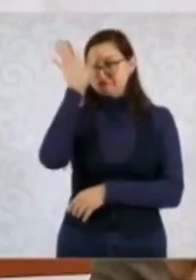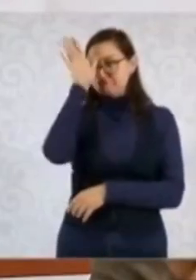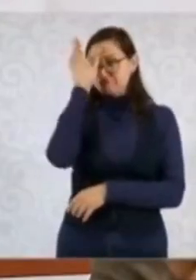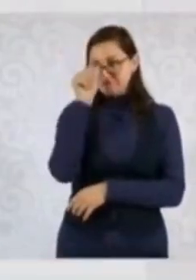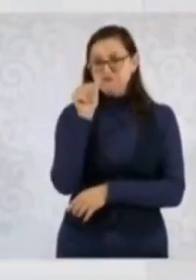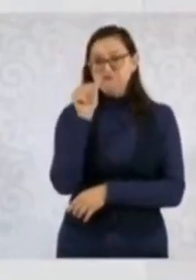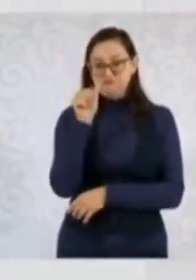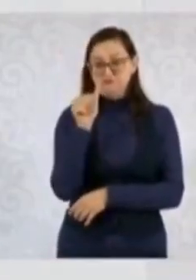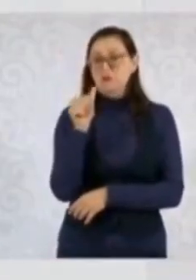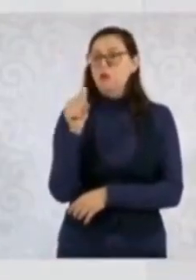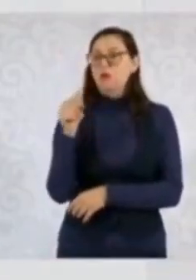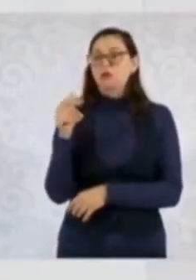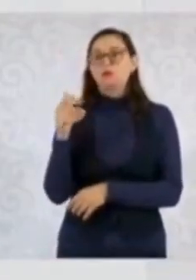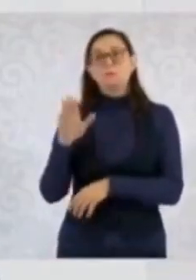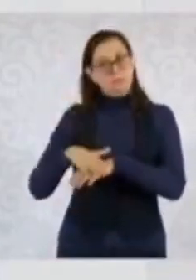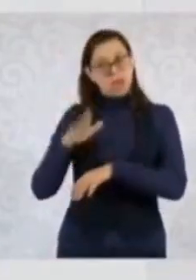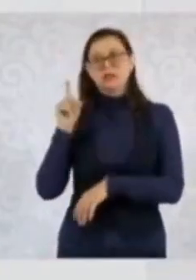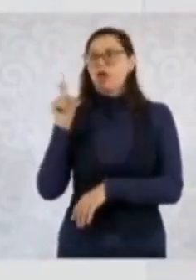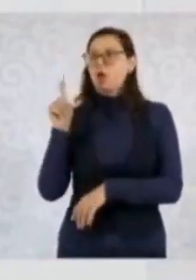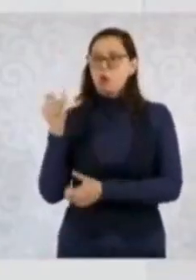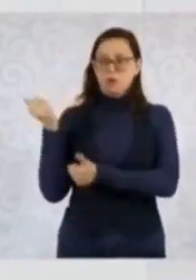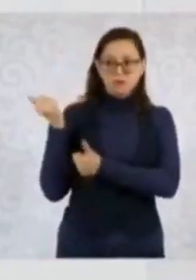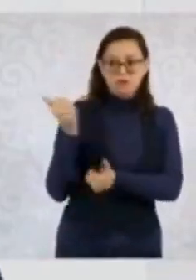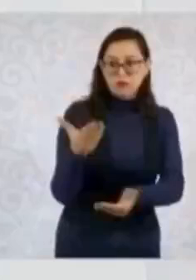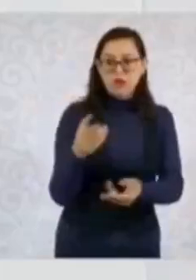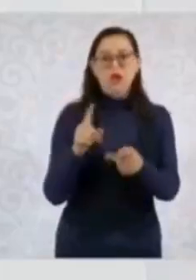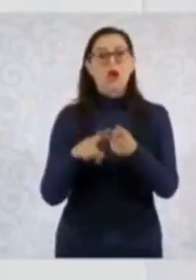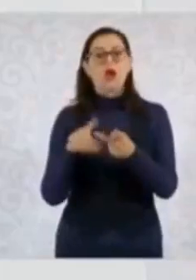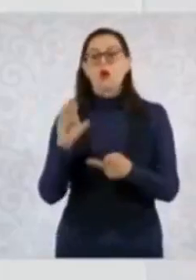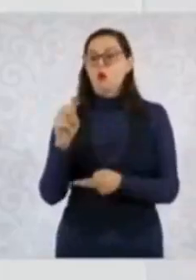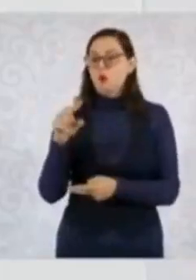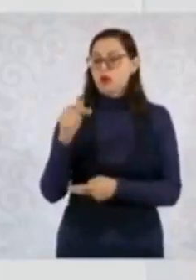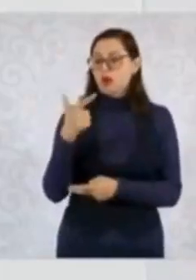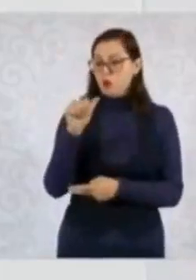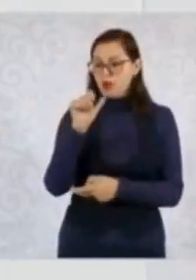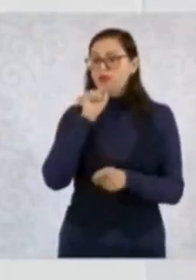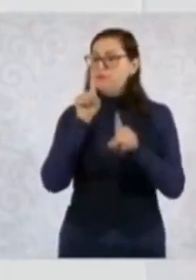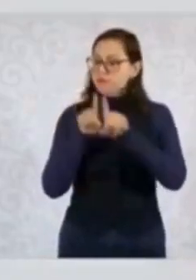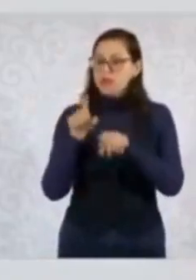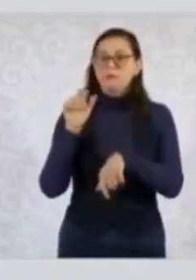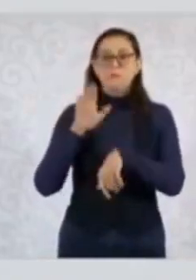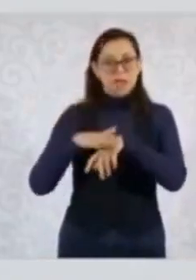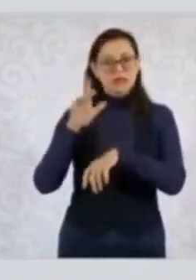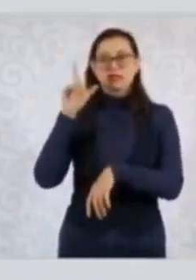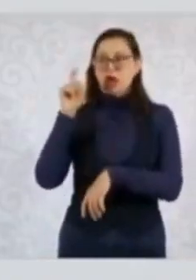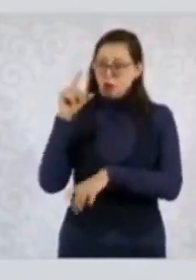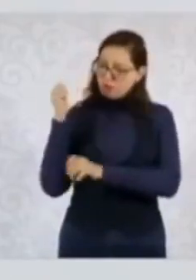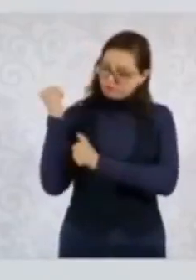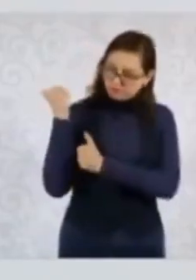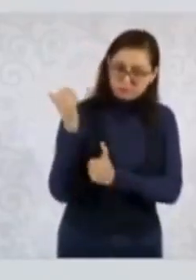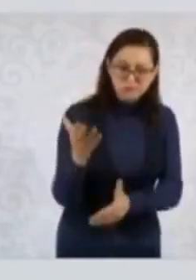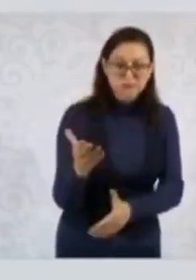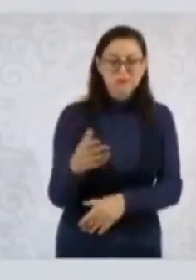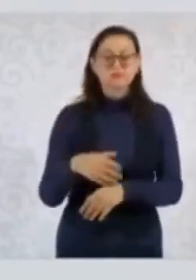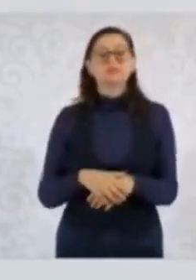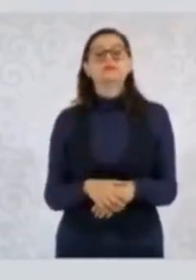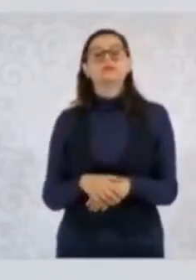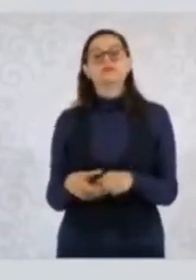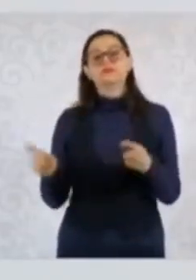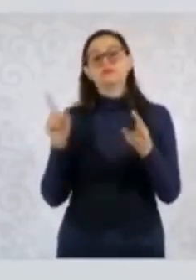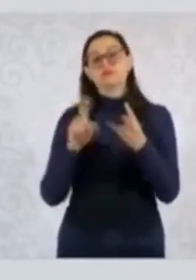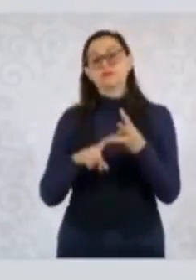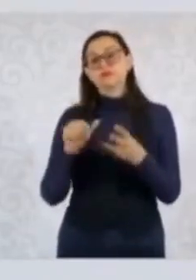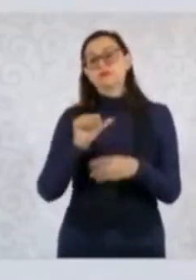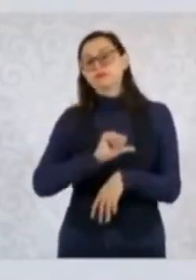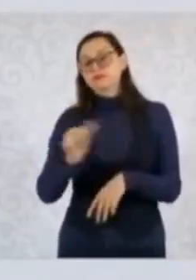aporte más pipas, la Conagua también para apoyar y también de pedir a algunas otras